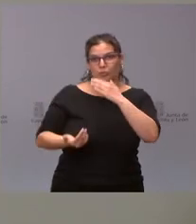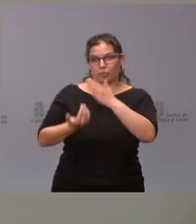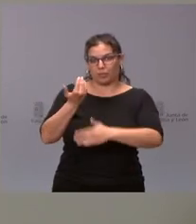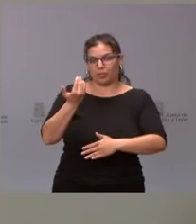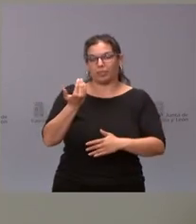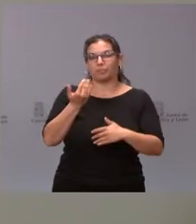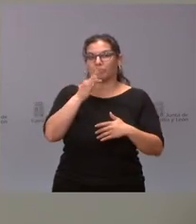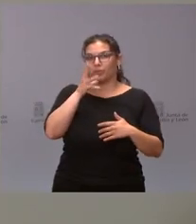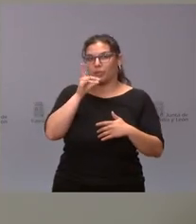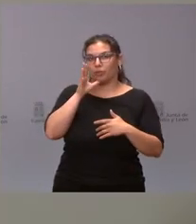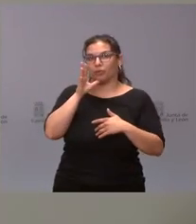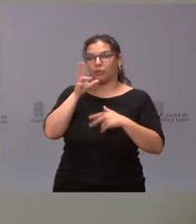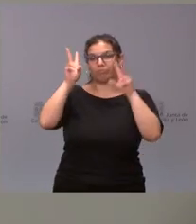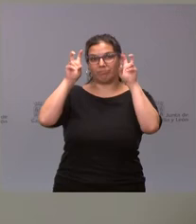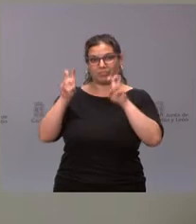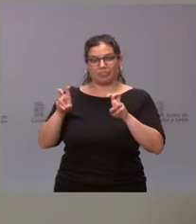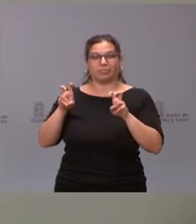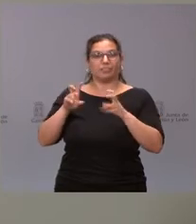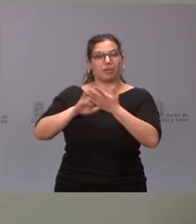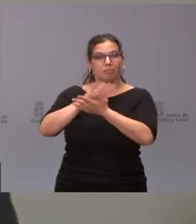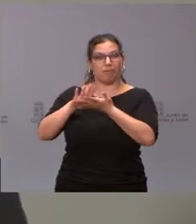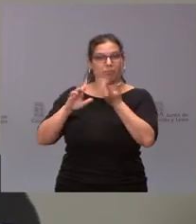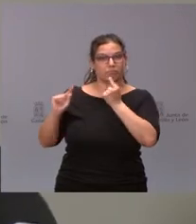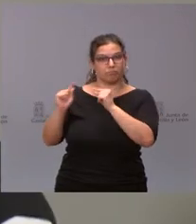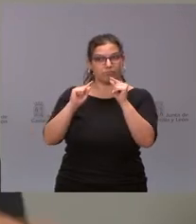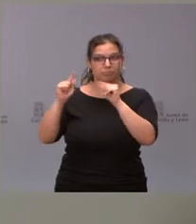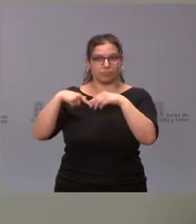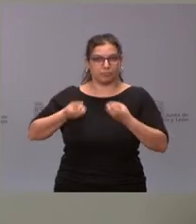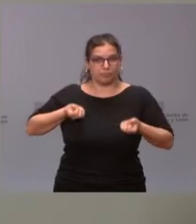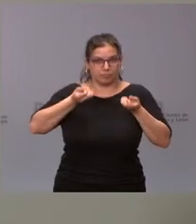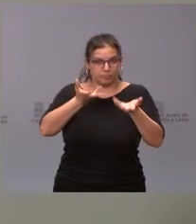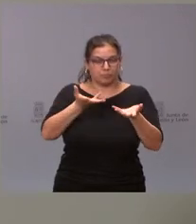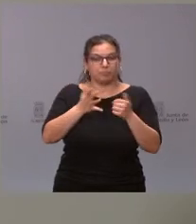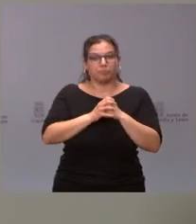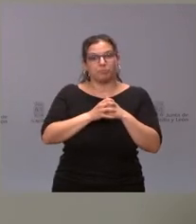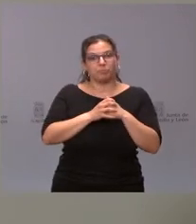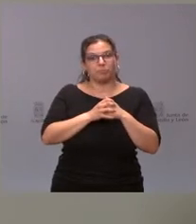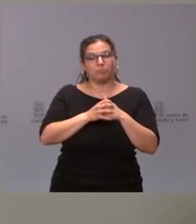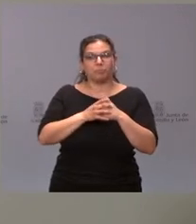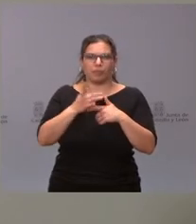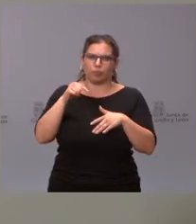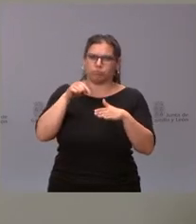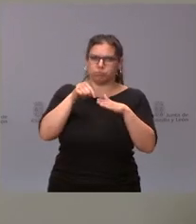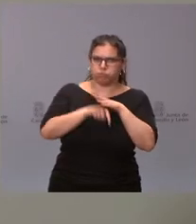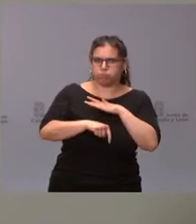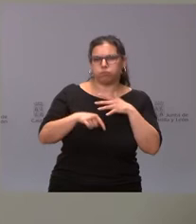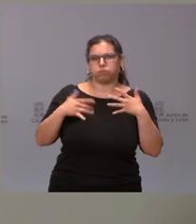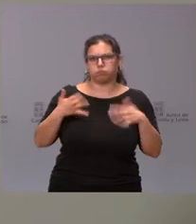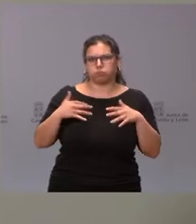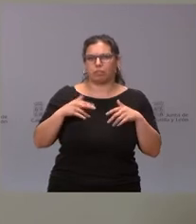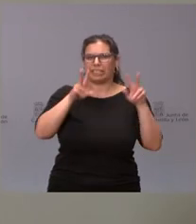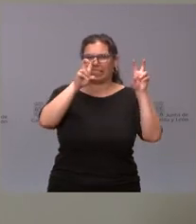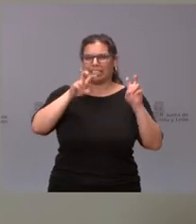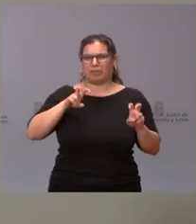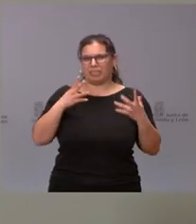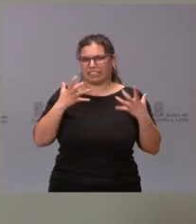y que paso a relatarle los asuntos que hemos tratado. sido ciertamente denso tanto en el número como en